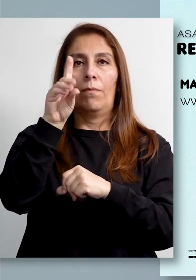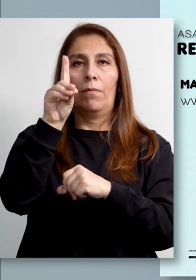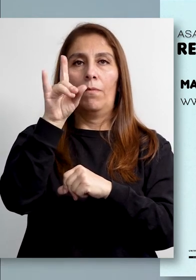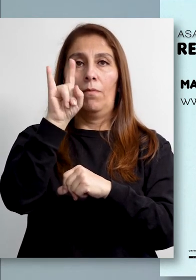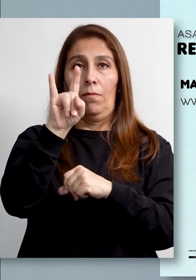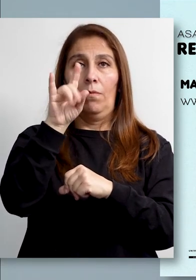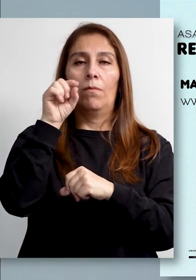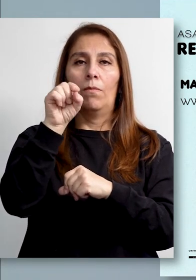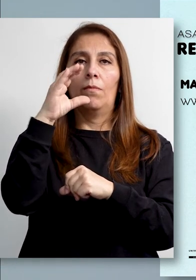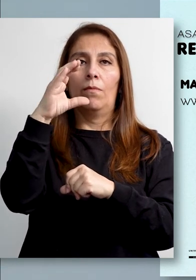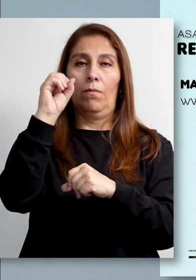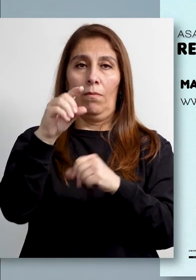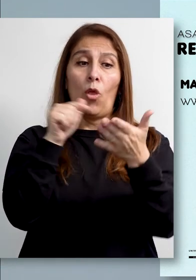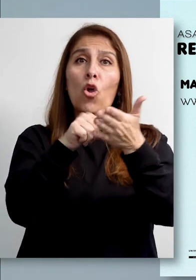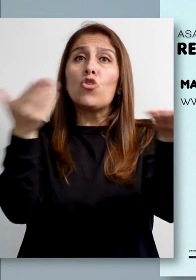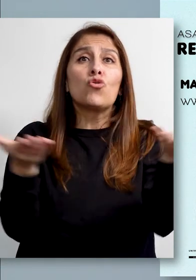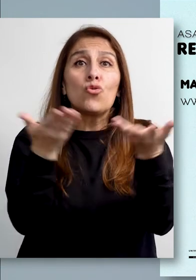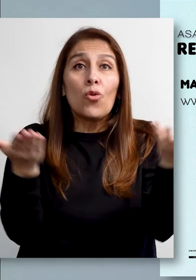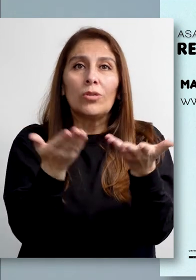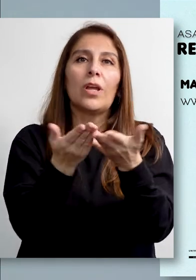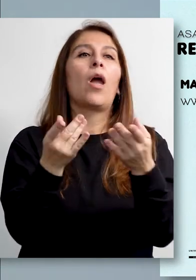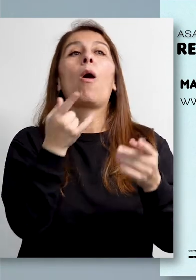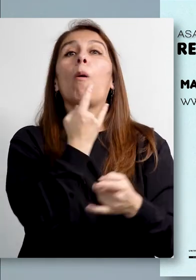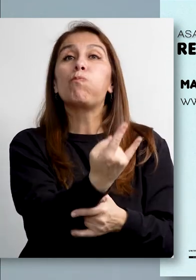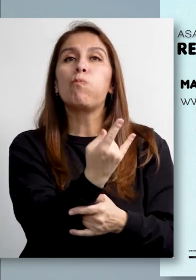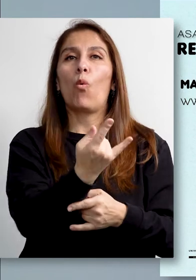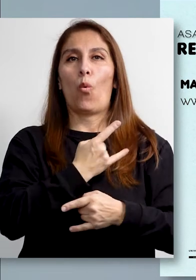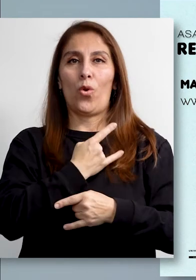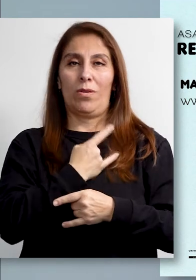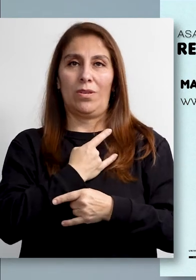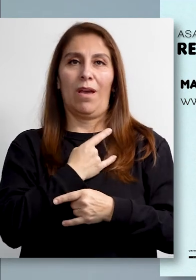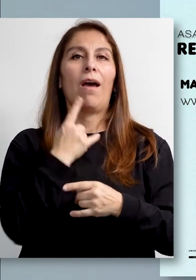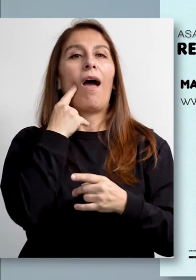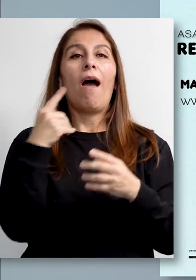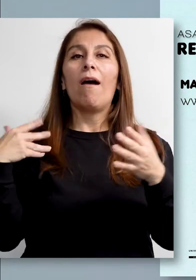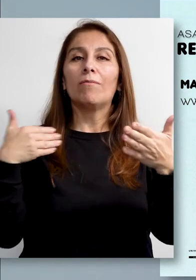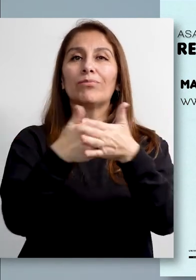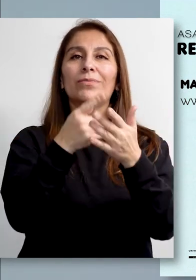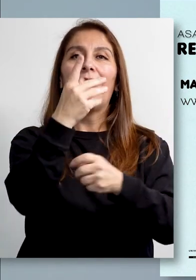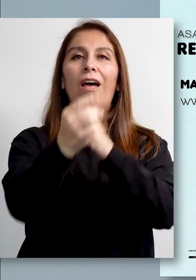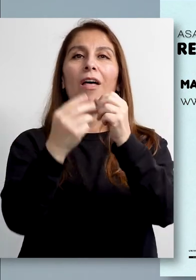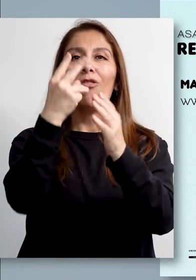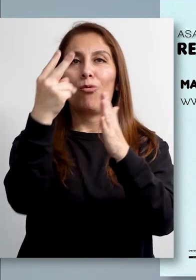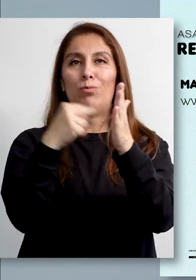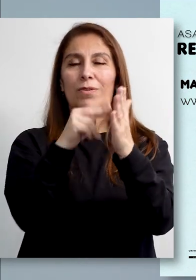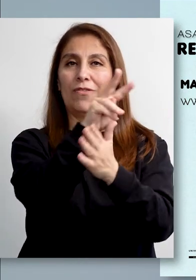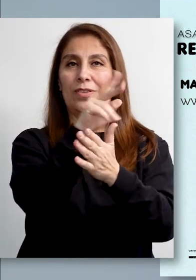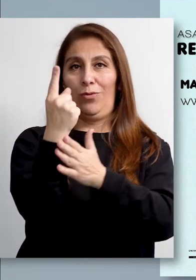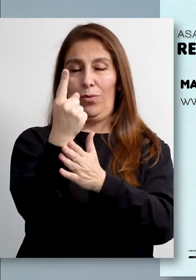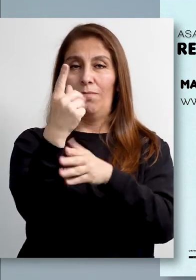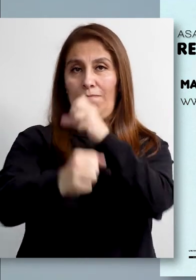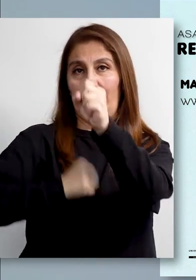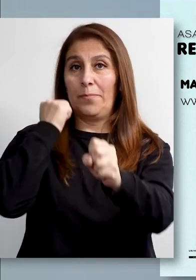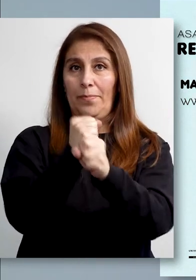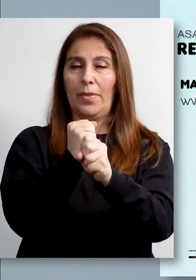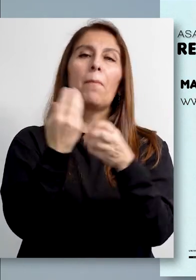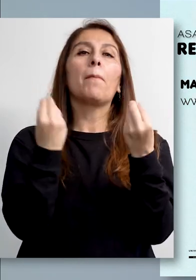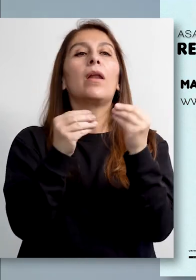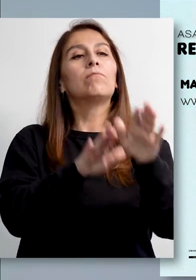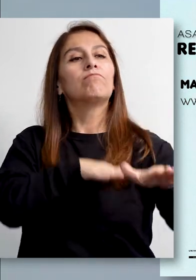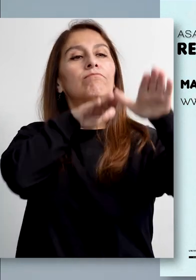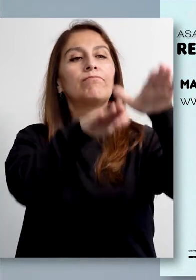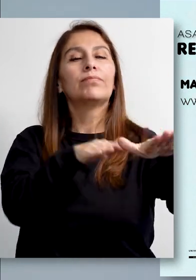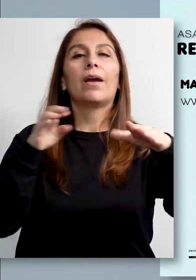en el sitio la Universidad, Elecciones y Designaciones, Vigencia 2021, Asamblea para la Elección de